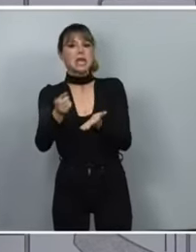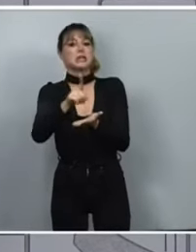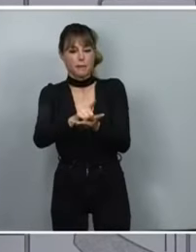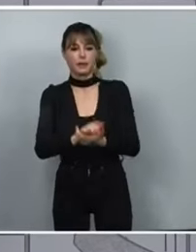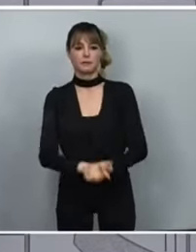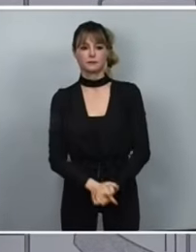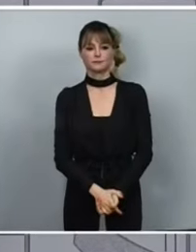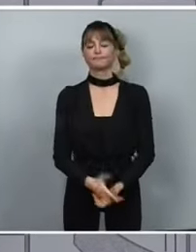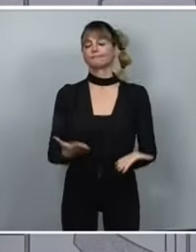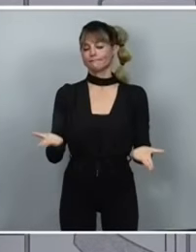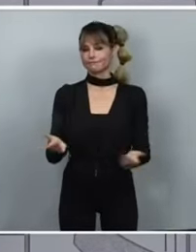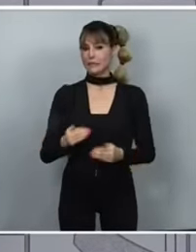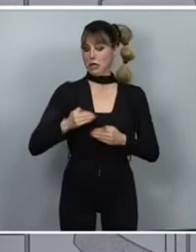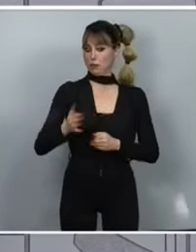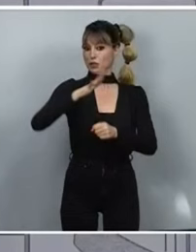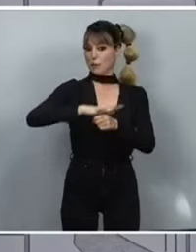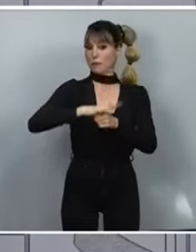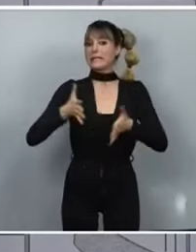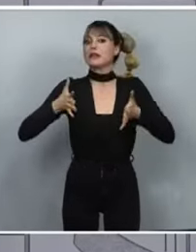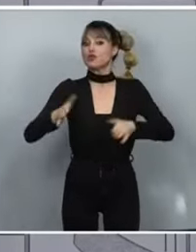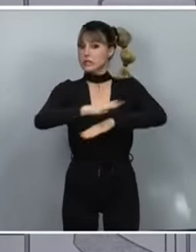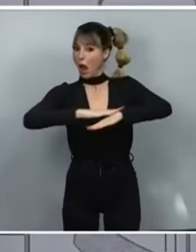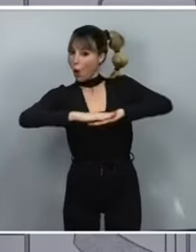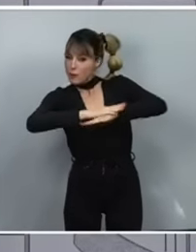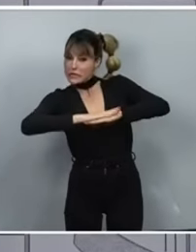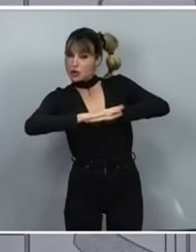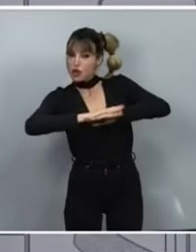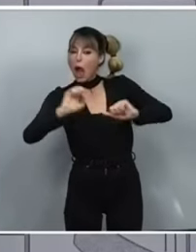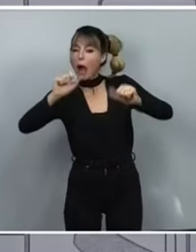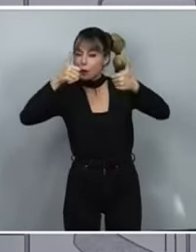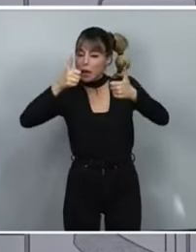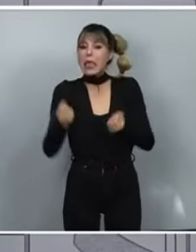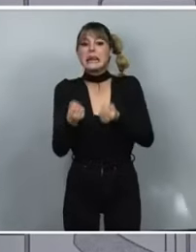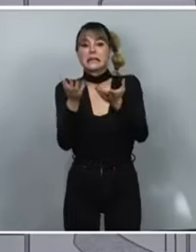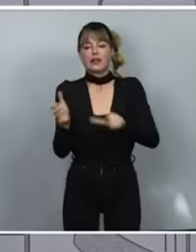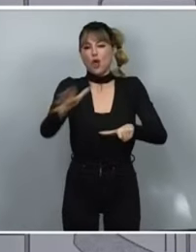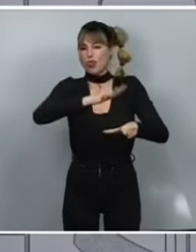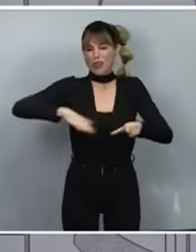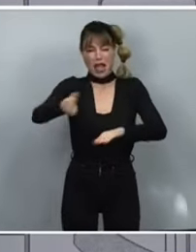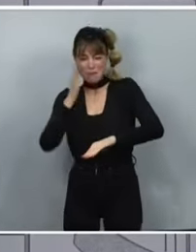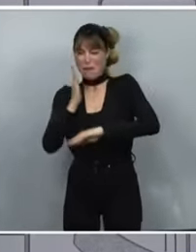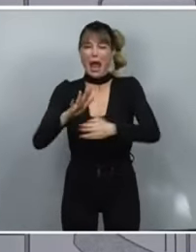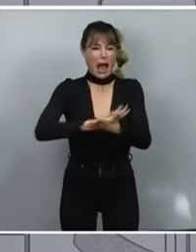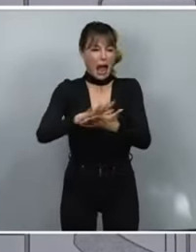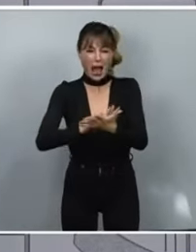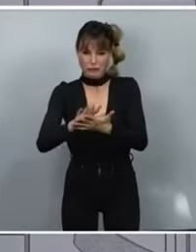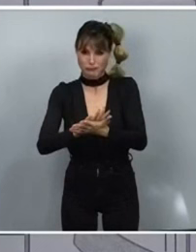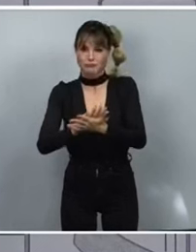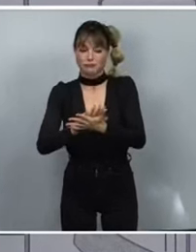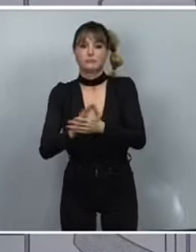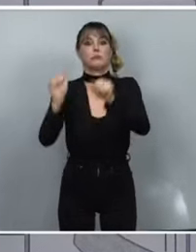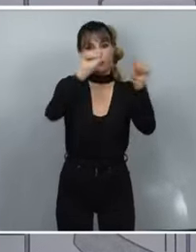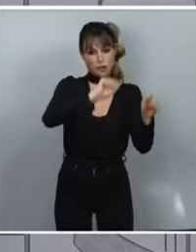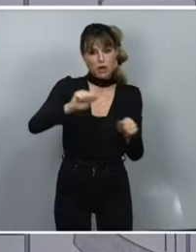Y por eso les comunico que el próximo martes en el Consejo de Ministros vamos a aprobar la declaración de zona gravemente afectada por una emergencia de